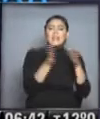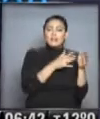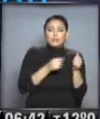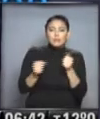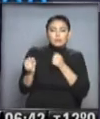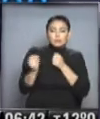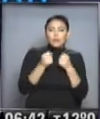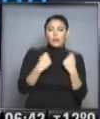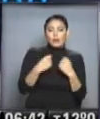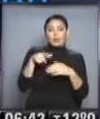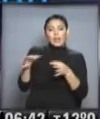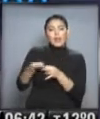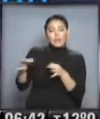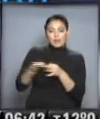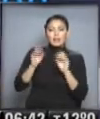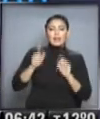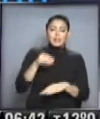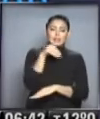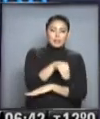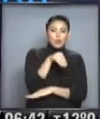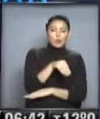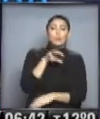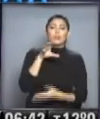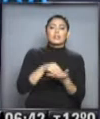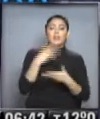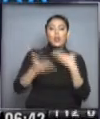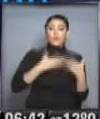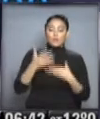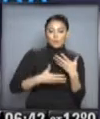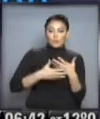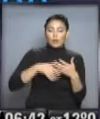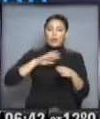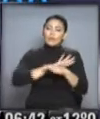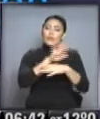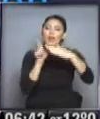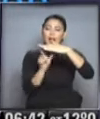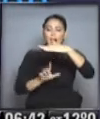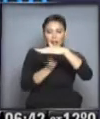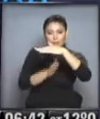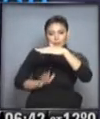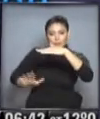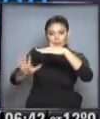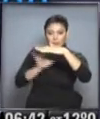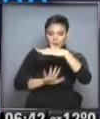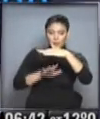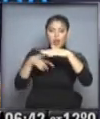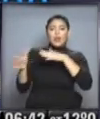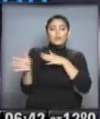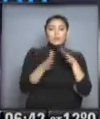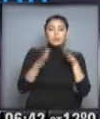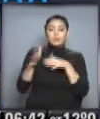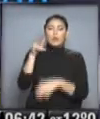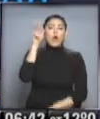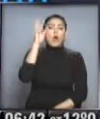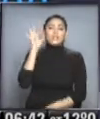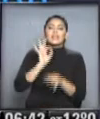muy intensos en Islas Malvinas, en el este de Santa Cruz, en Tierra del Fuego, en el pasaje de Drake y todo el área marítima a desyacente. Vientos que van a superar los